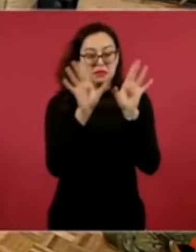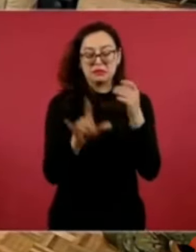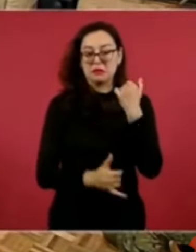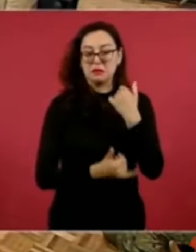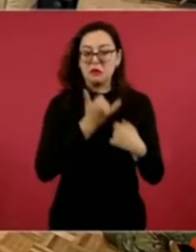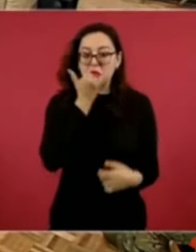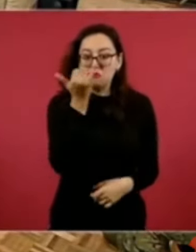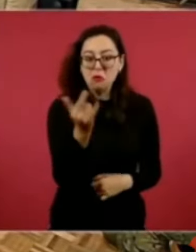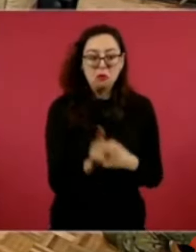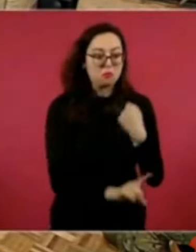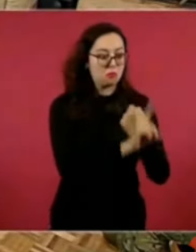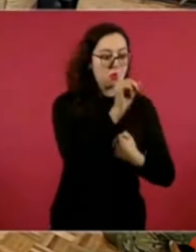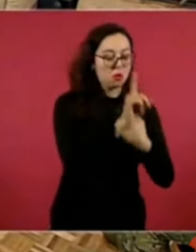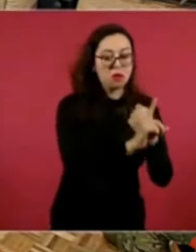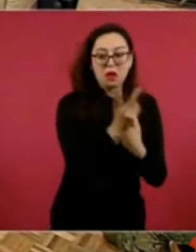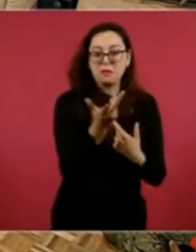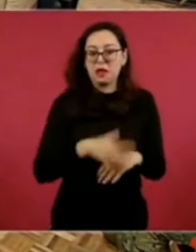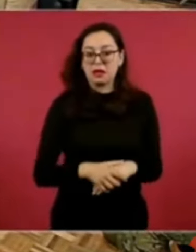y se dedica a robar,